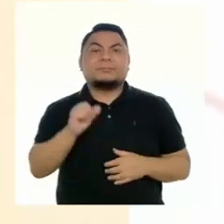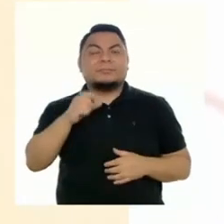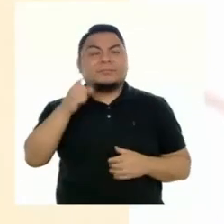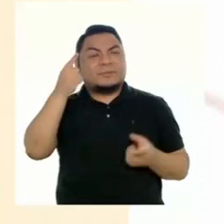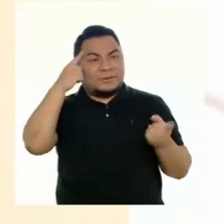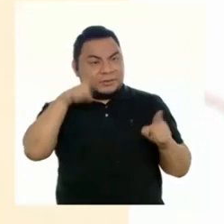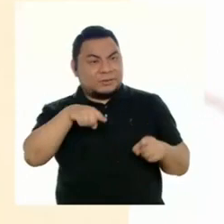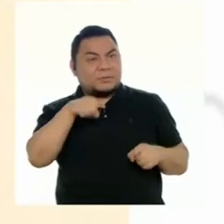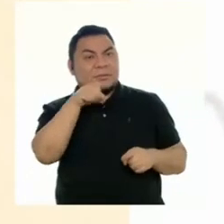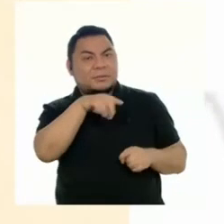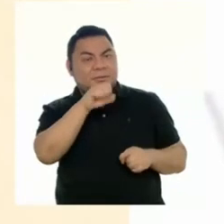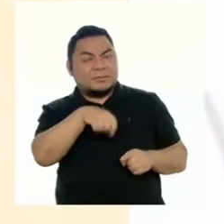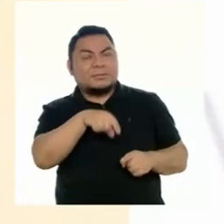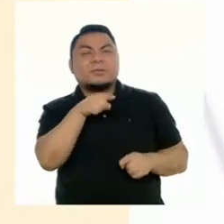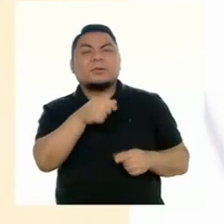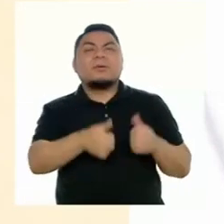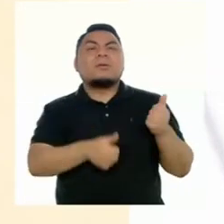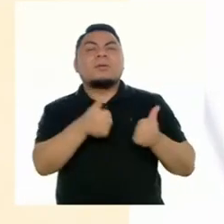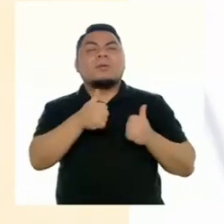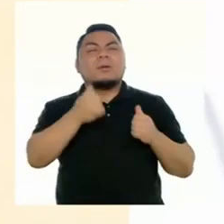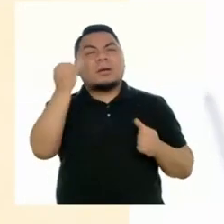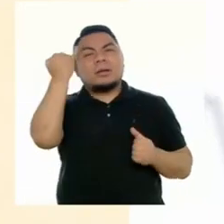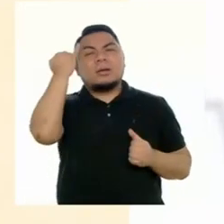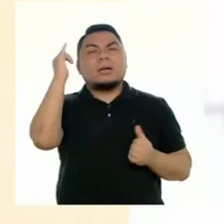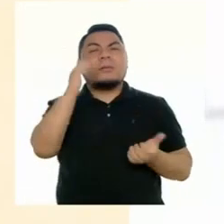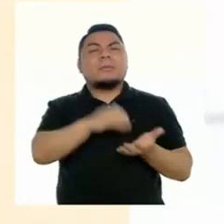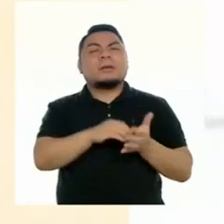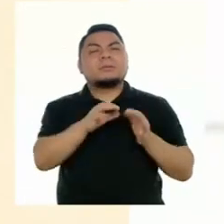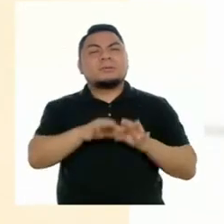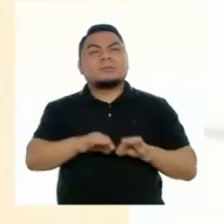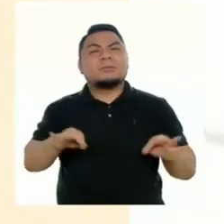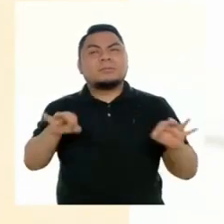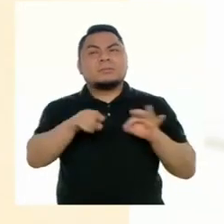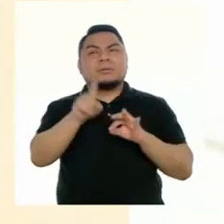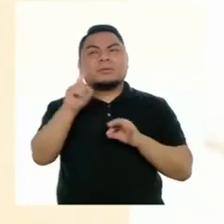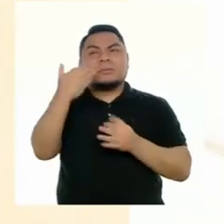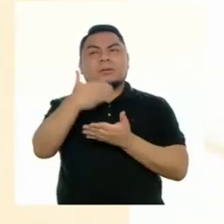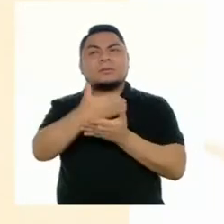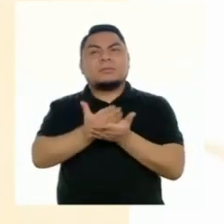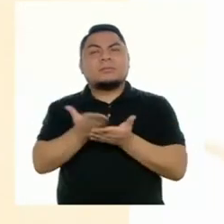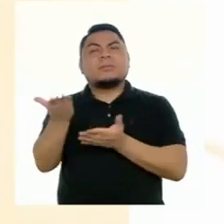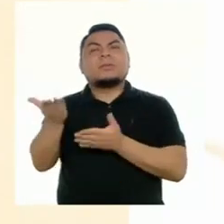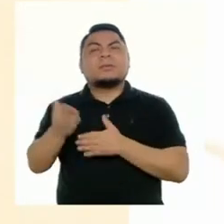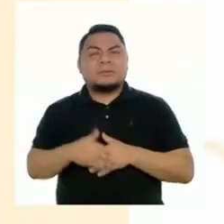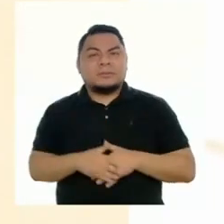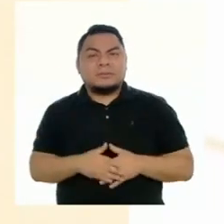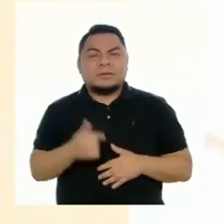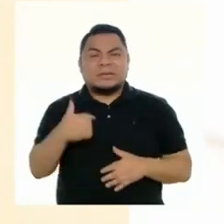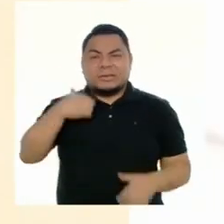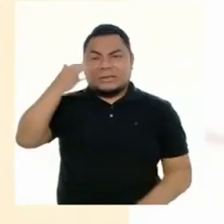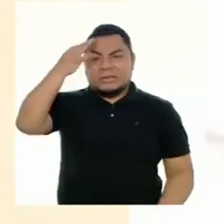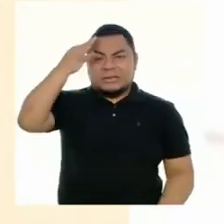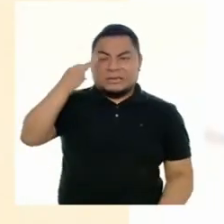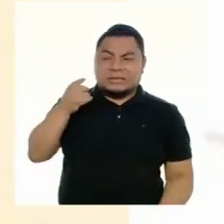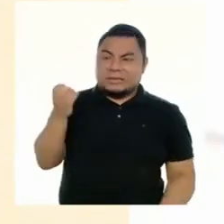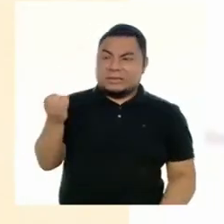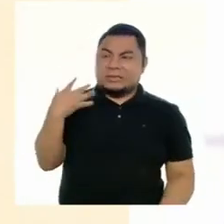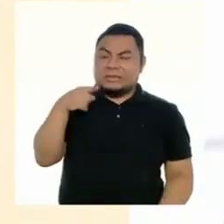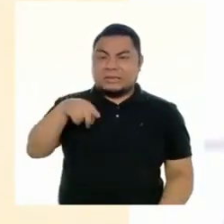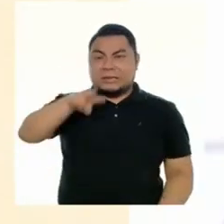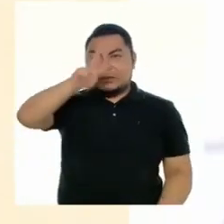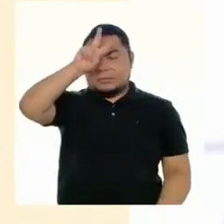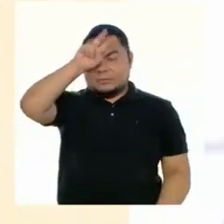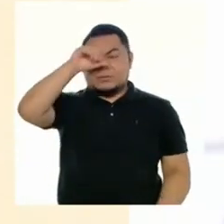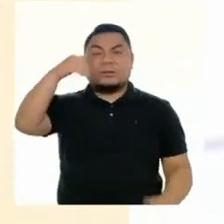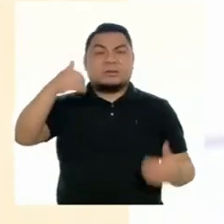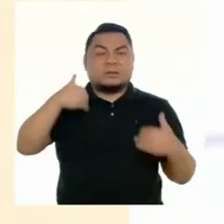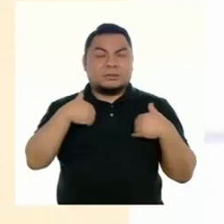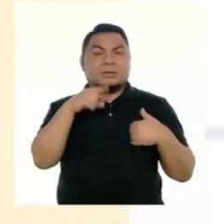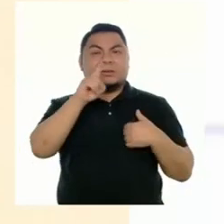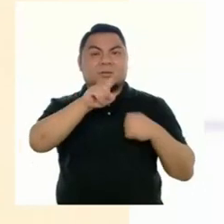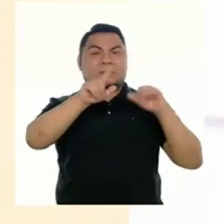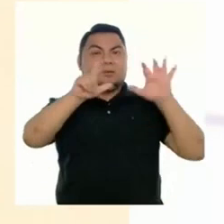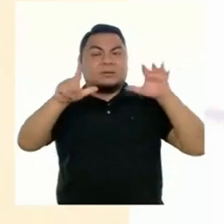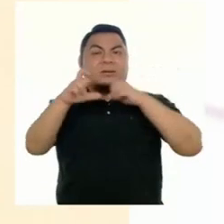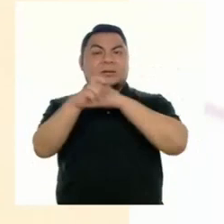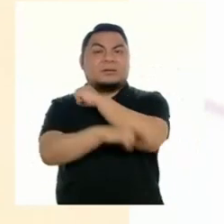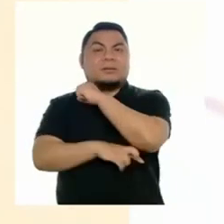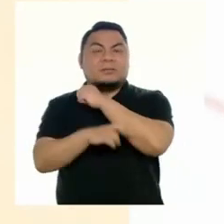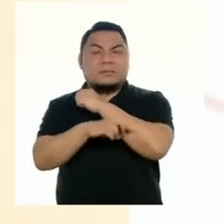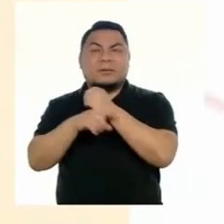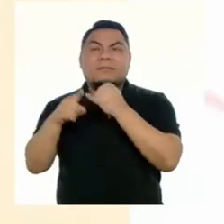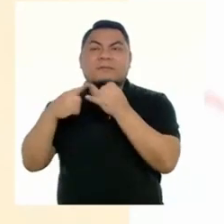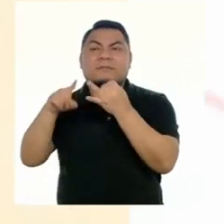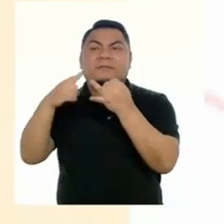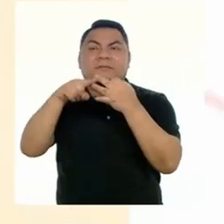acuerdo, Miluska. ¿Cuál fue la idea más importante en este primer párrafo? Creo que la mención de que el Perú es uno de los 17